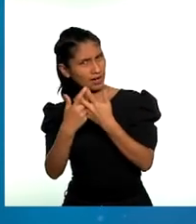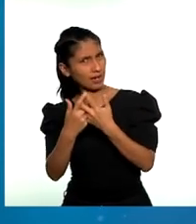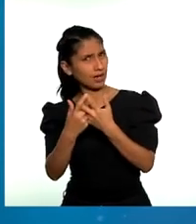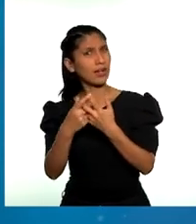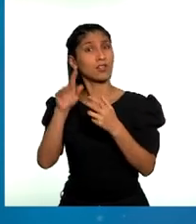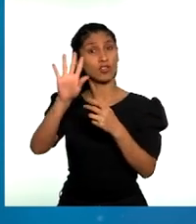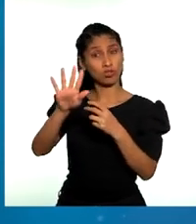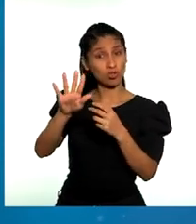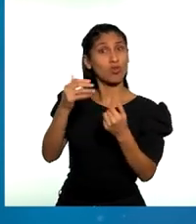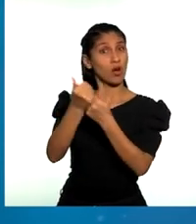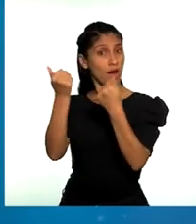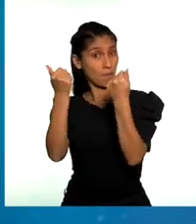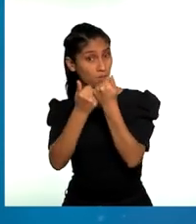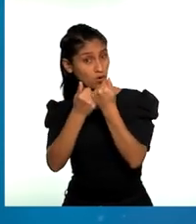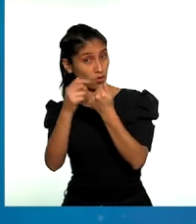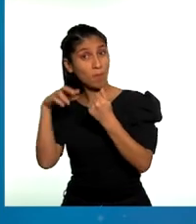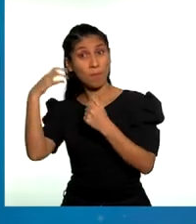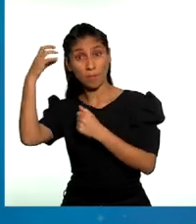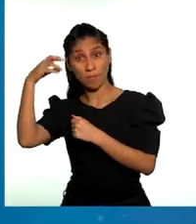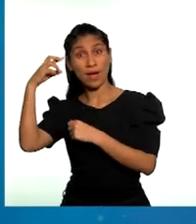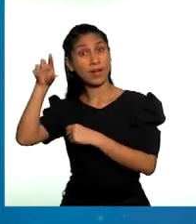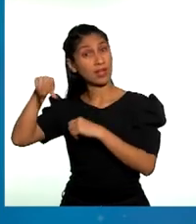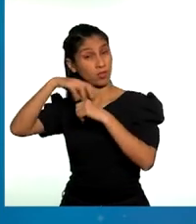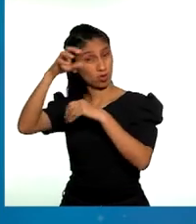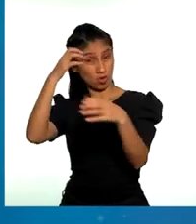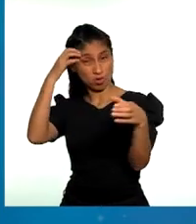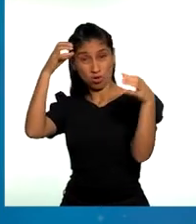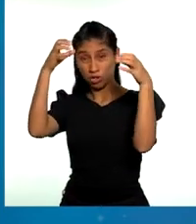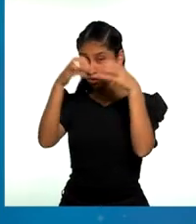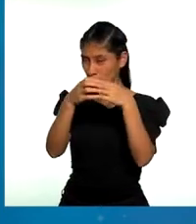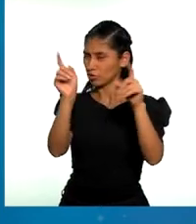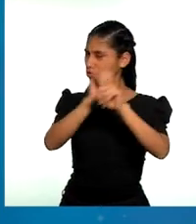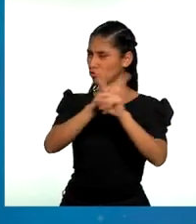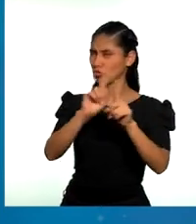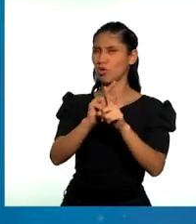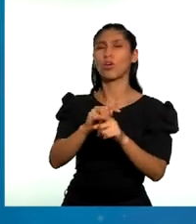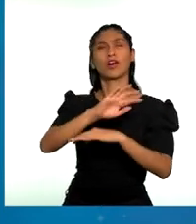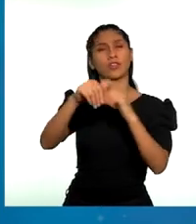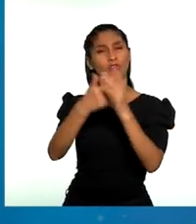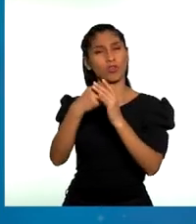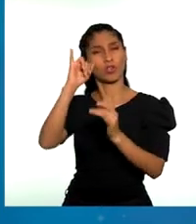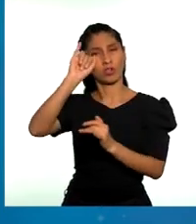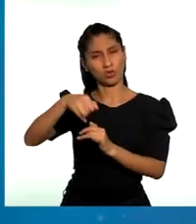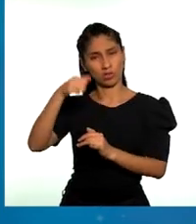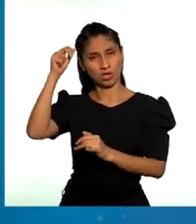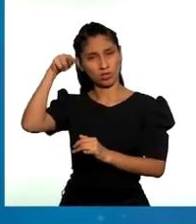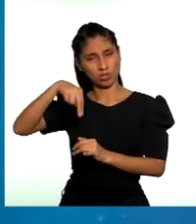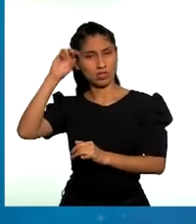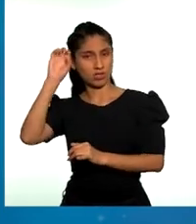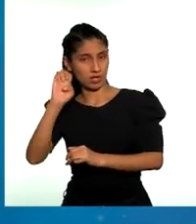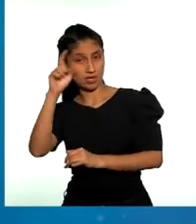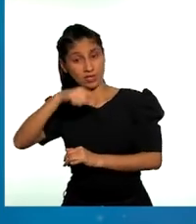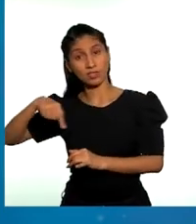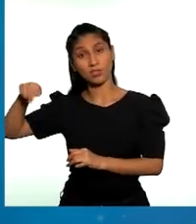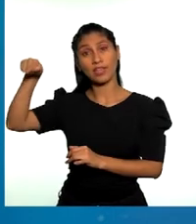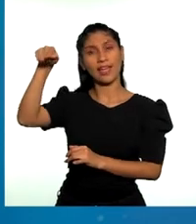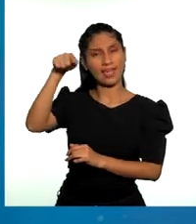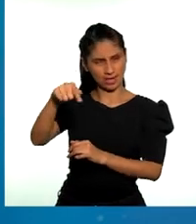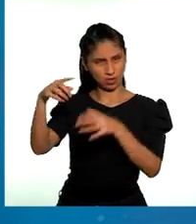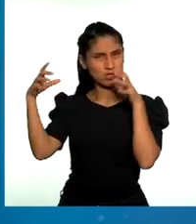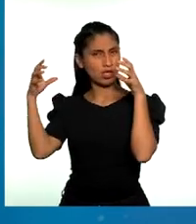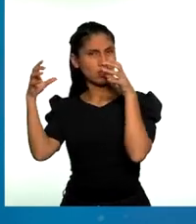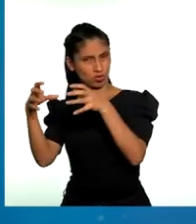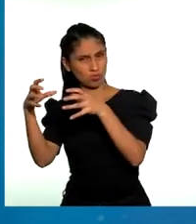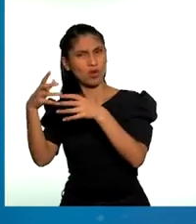ese caso no. Es el Jurado Nacional de Elecciones, el ente rector, que establece